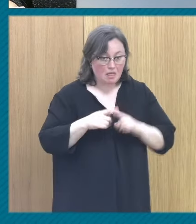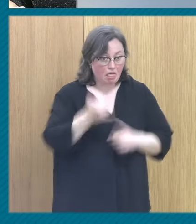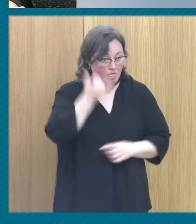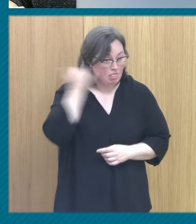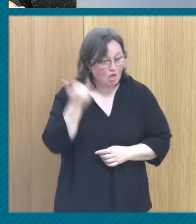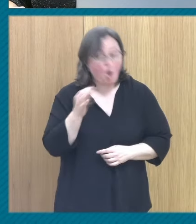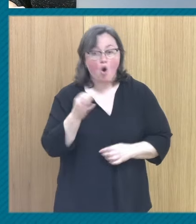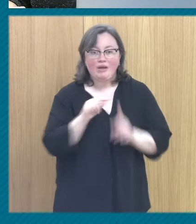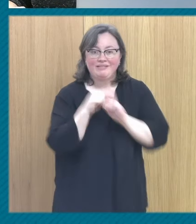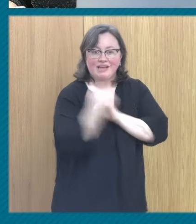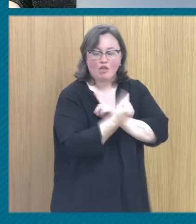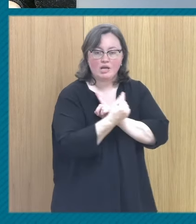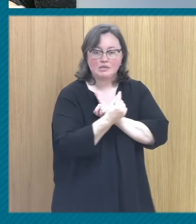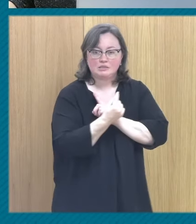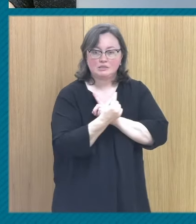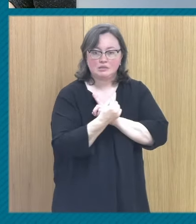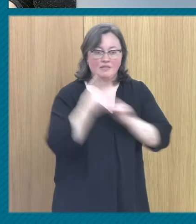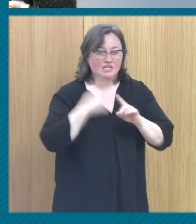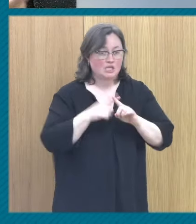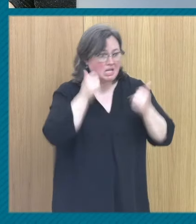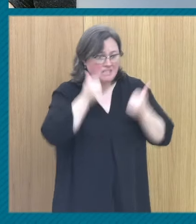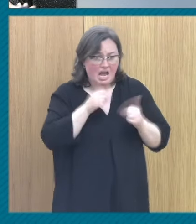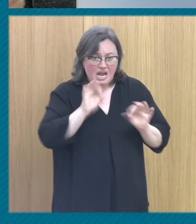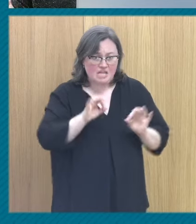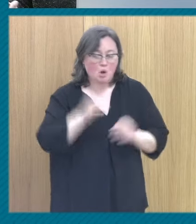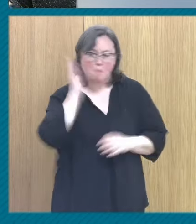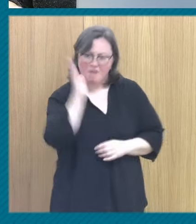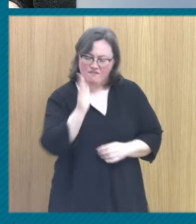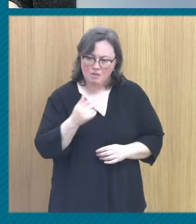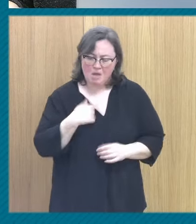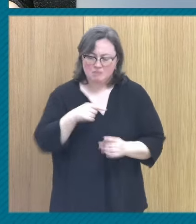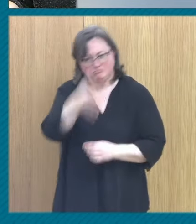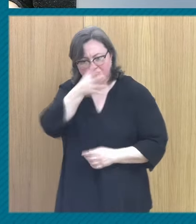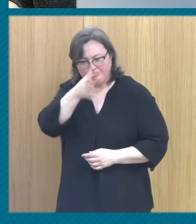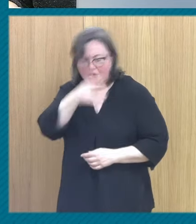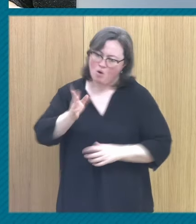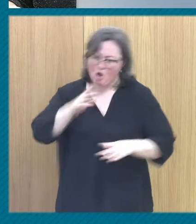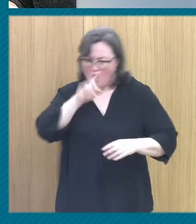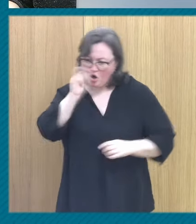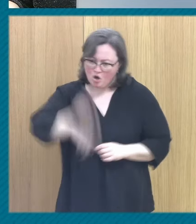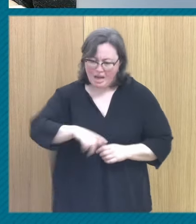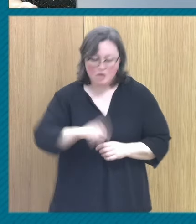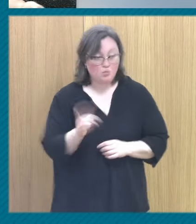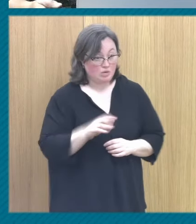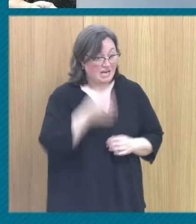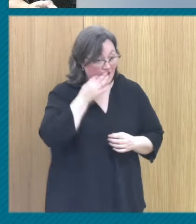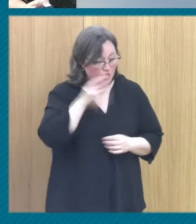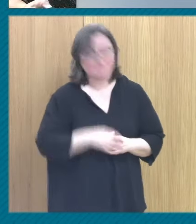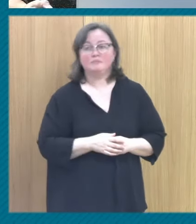desapercibidos como indicadores de una sexualidad sana que son penalizados y señalizados como indicadores de abuso